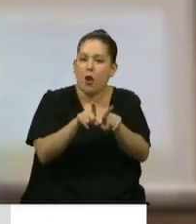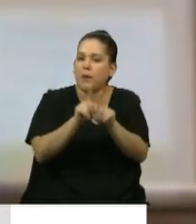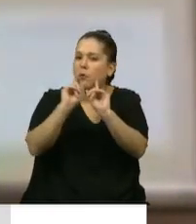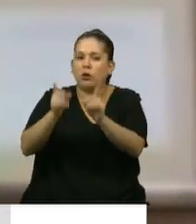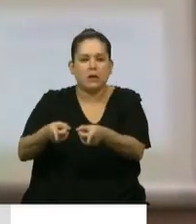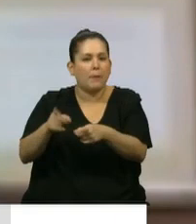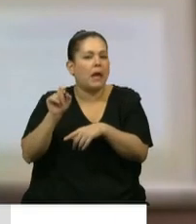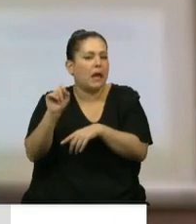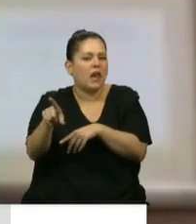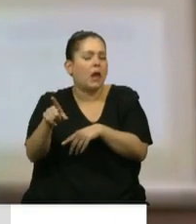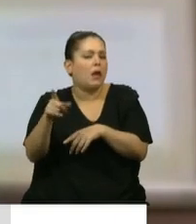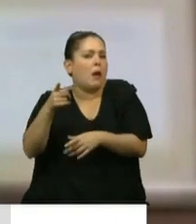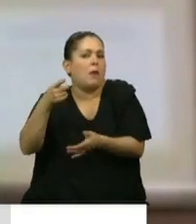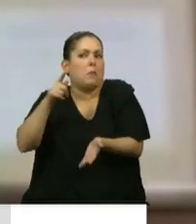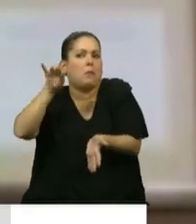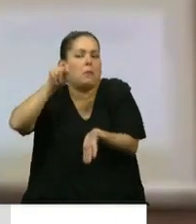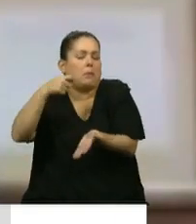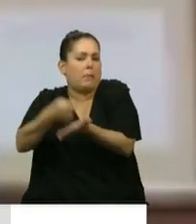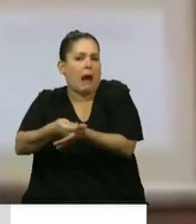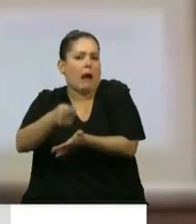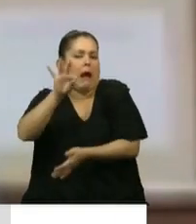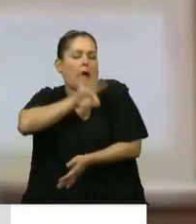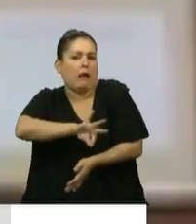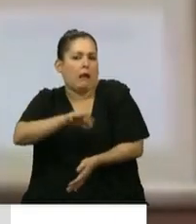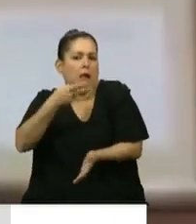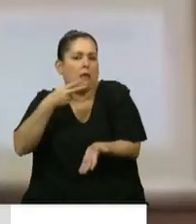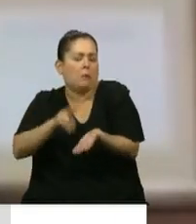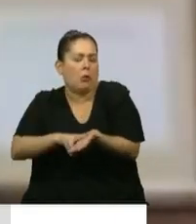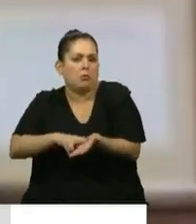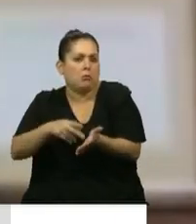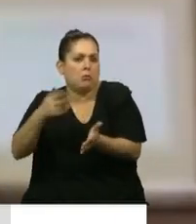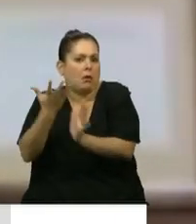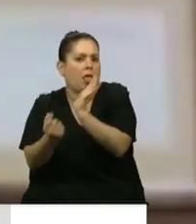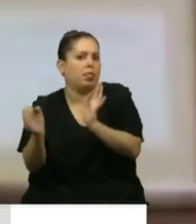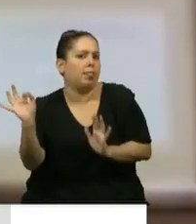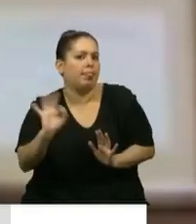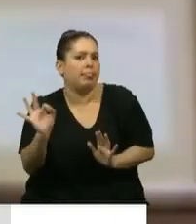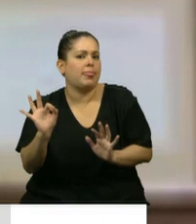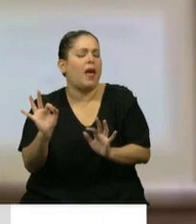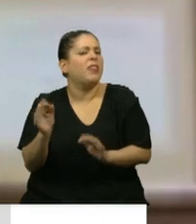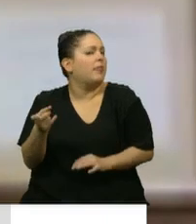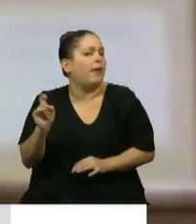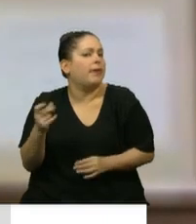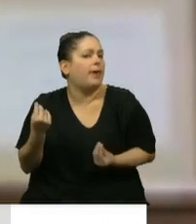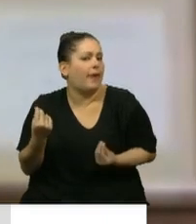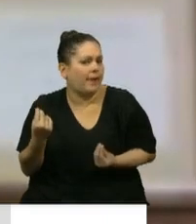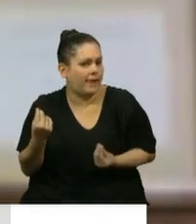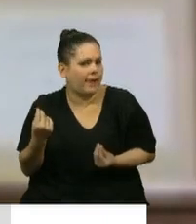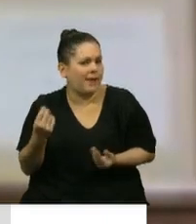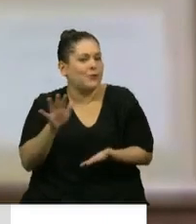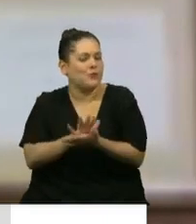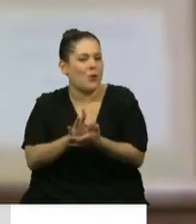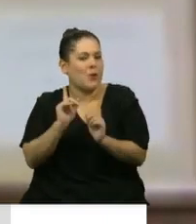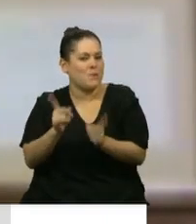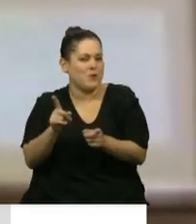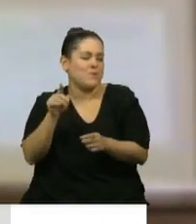a quienes estamos exceptuando temporalmente por seis meses un mayor gravamen por aplicación de estos adicionales